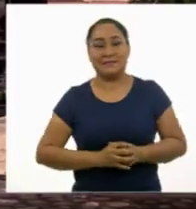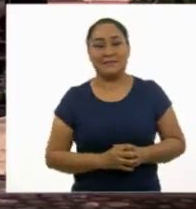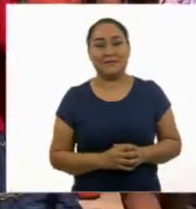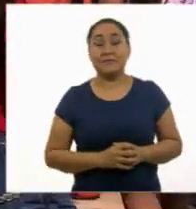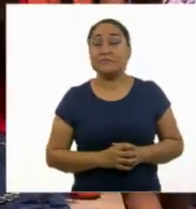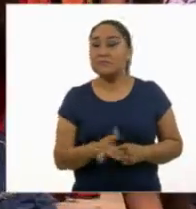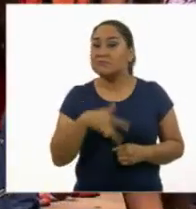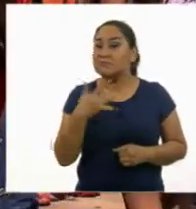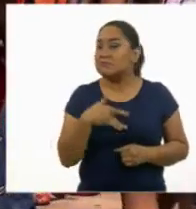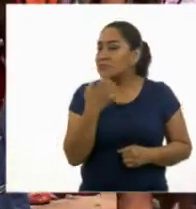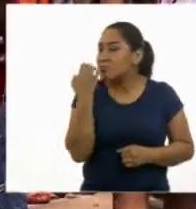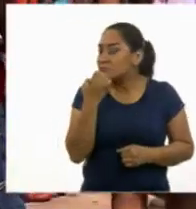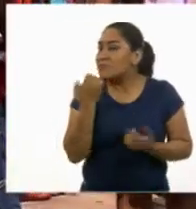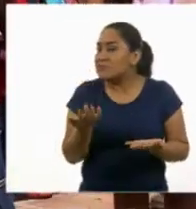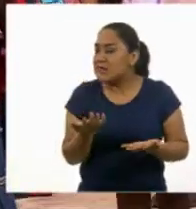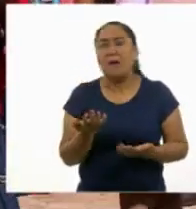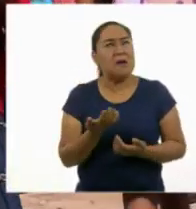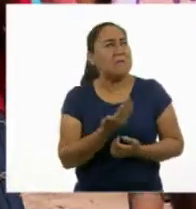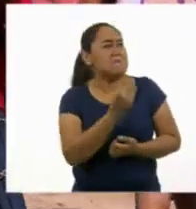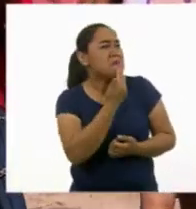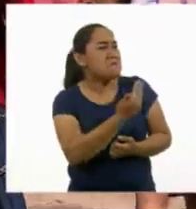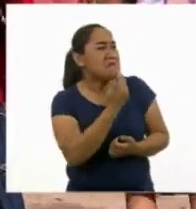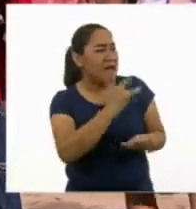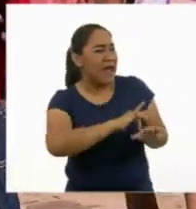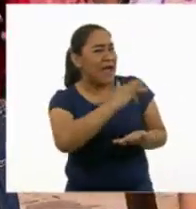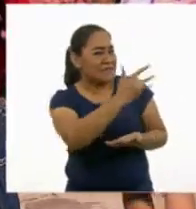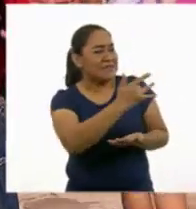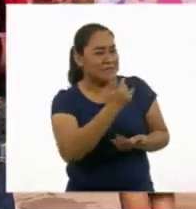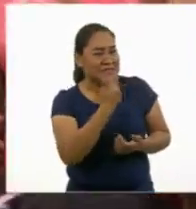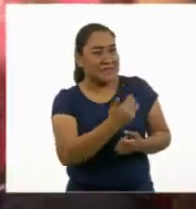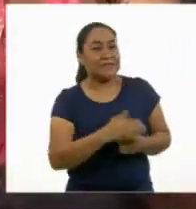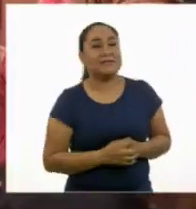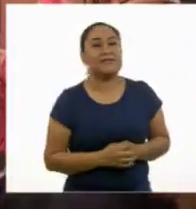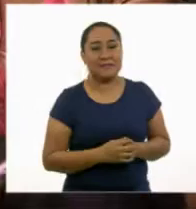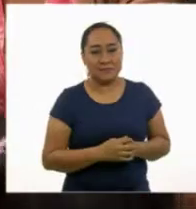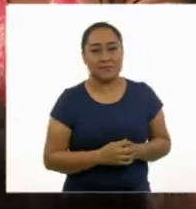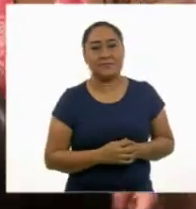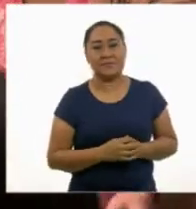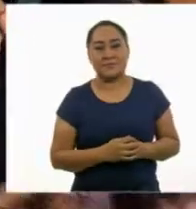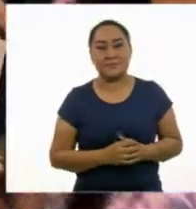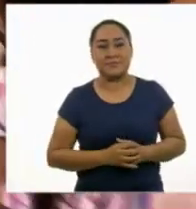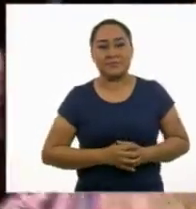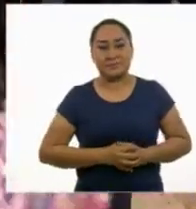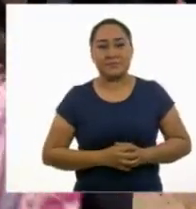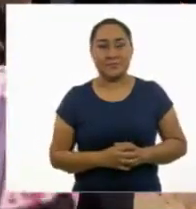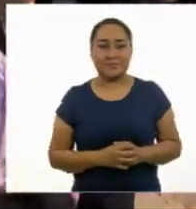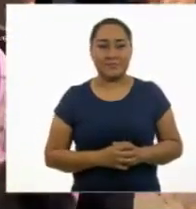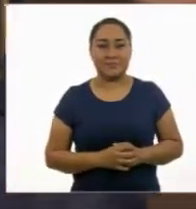¿Cómo te fue? Bien, gracias. Sí, muy bien. ¿Qué piensas, Ya, mucho, mucho, mucho. Vamos.